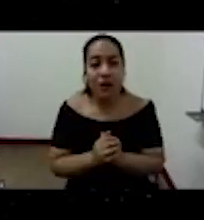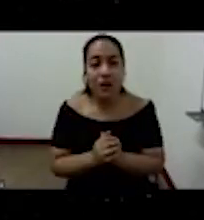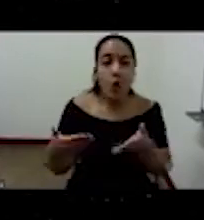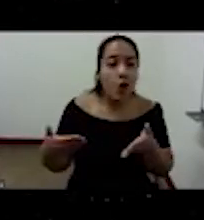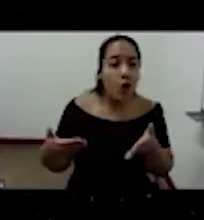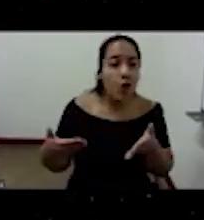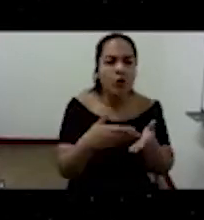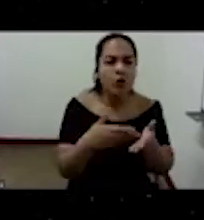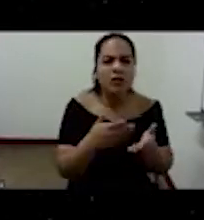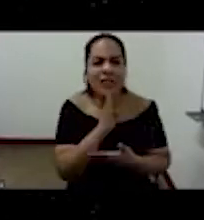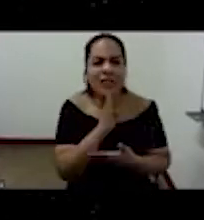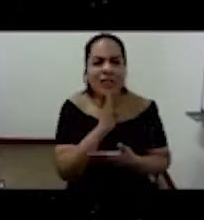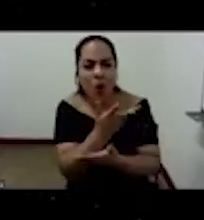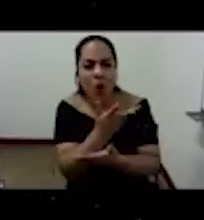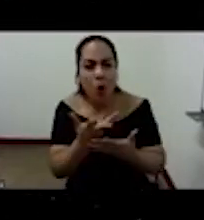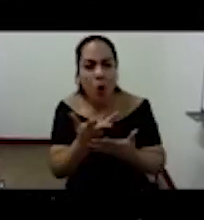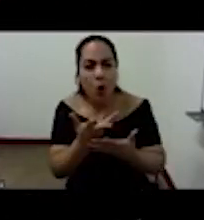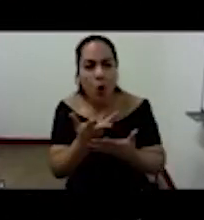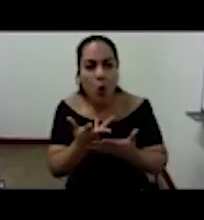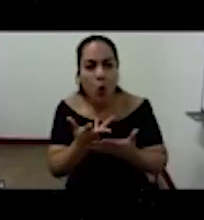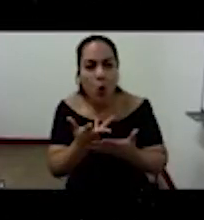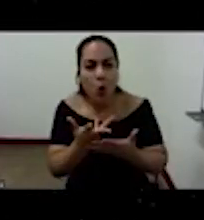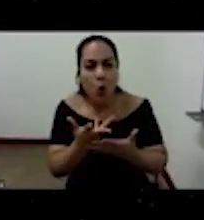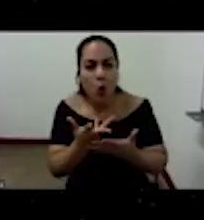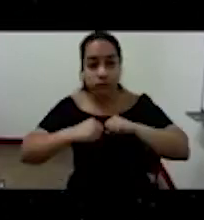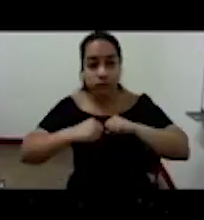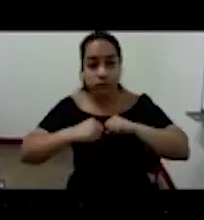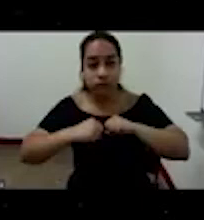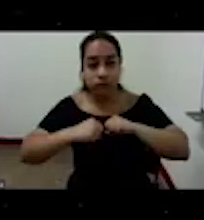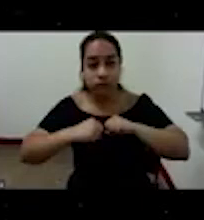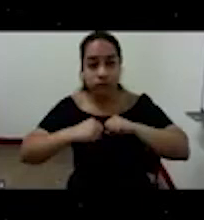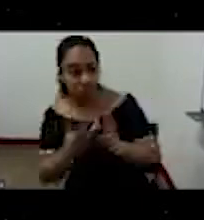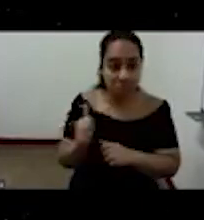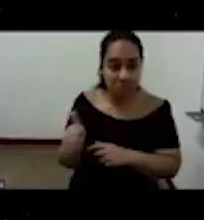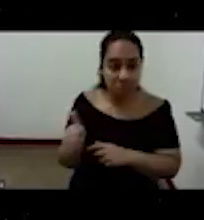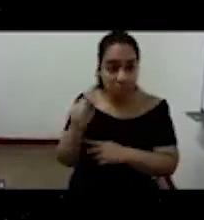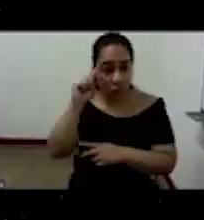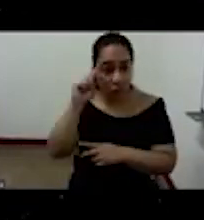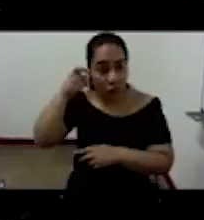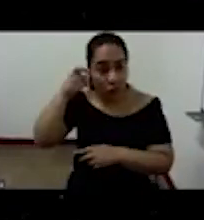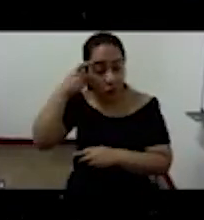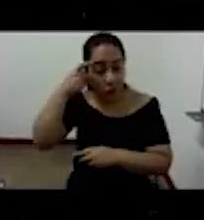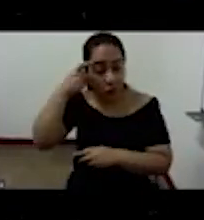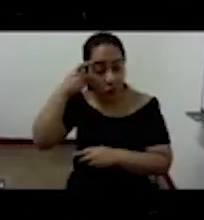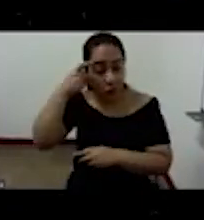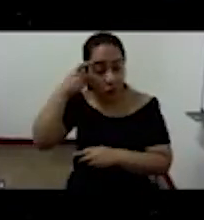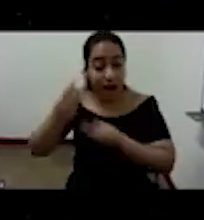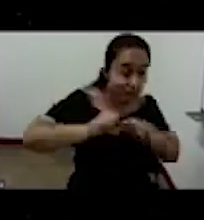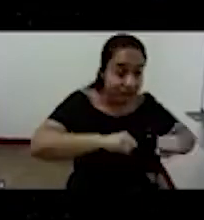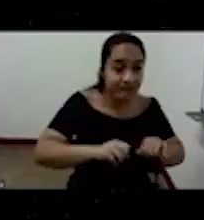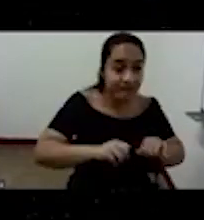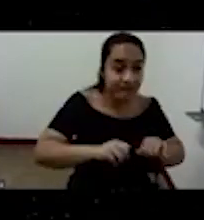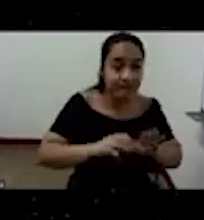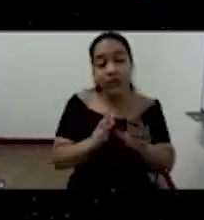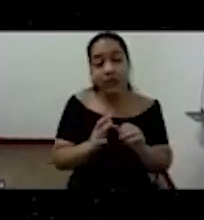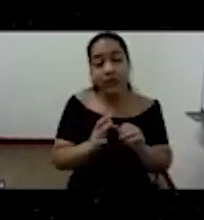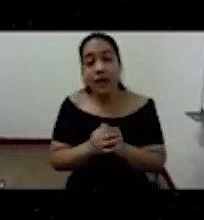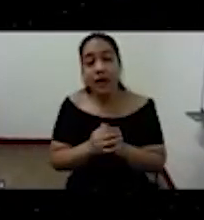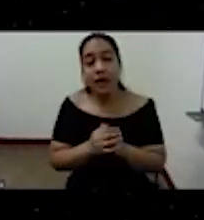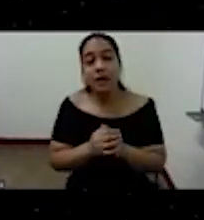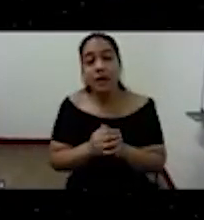automatismos técnicos y lingüísticos de la máquina financiera global